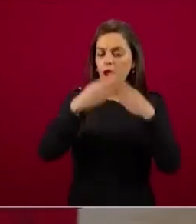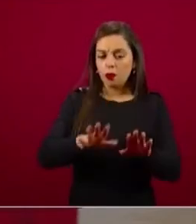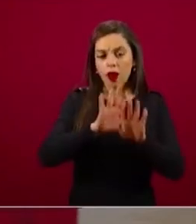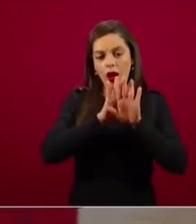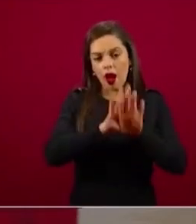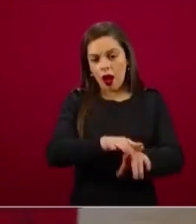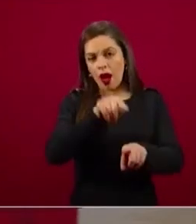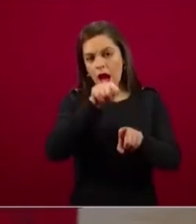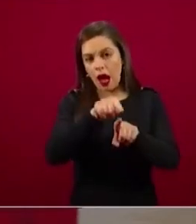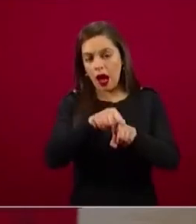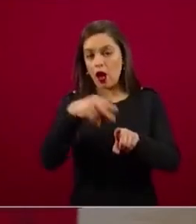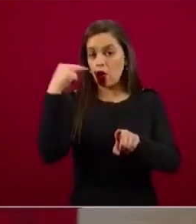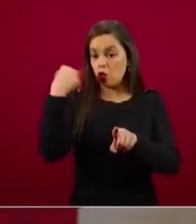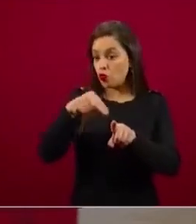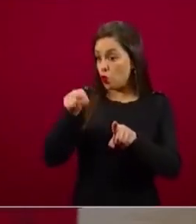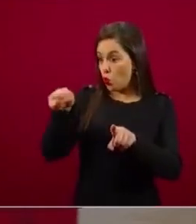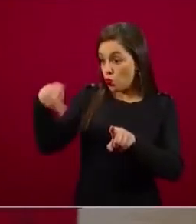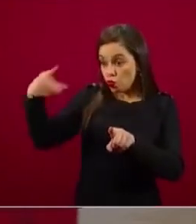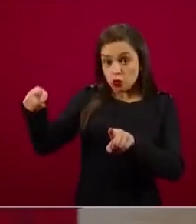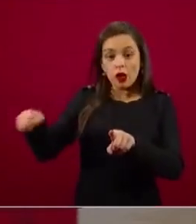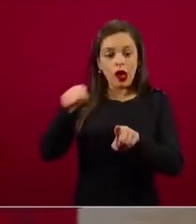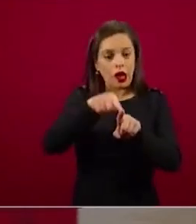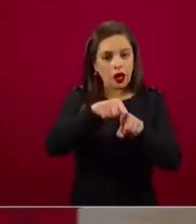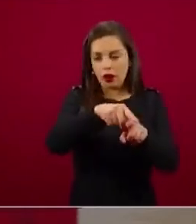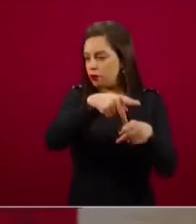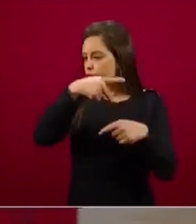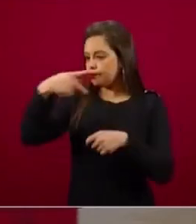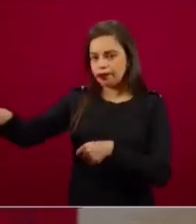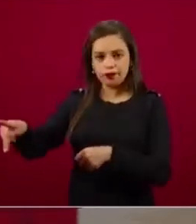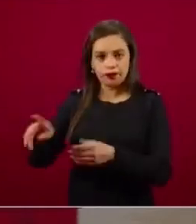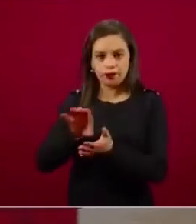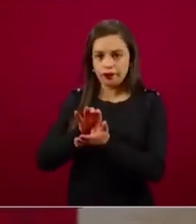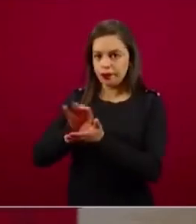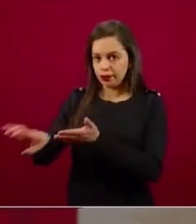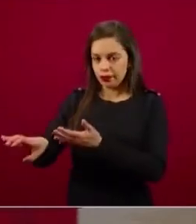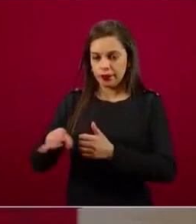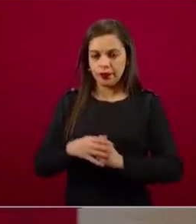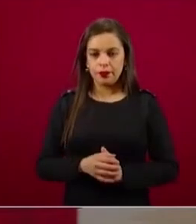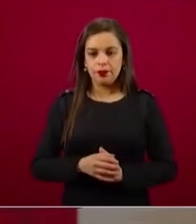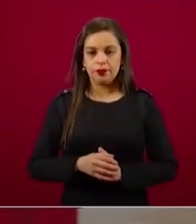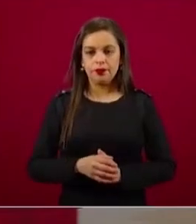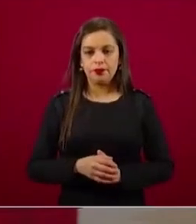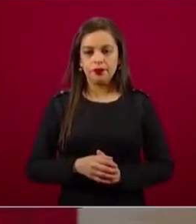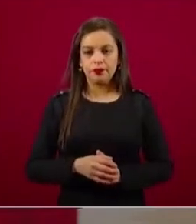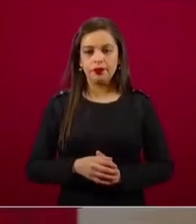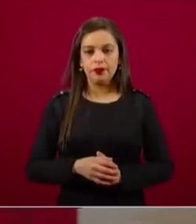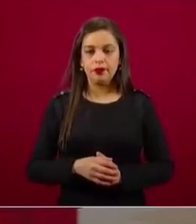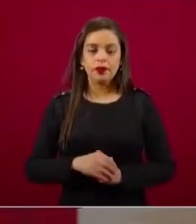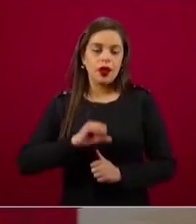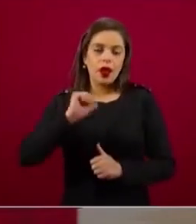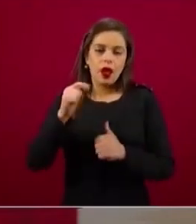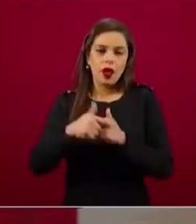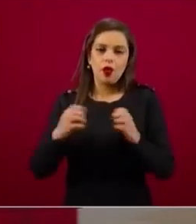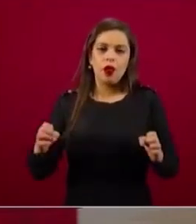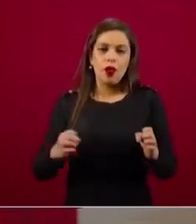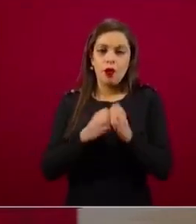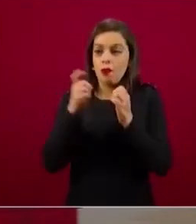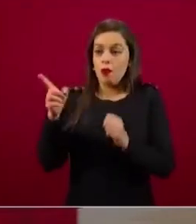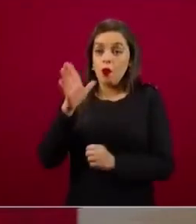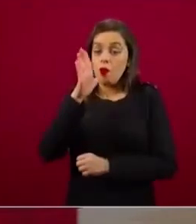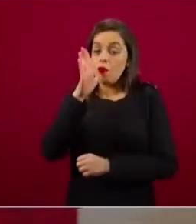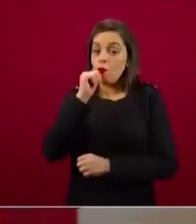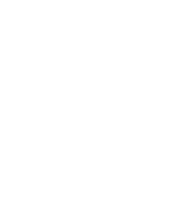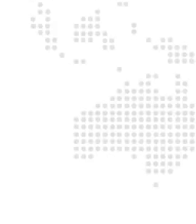Si por alguna razón no pudieron asistir al día de la cita, está ahí el